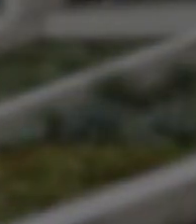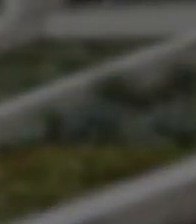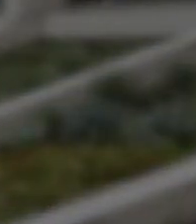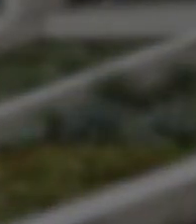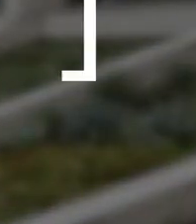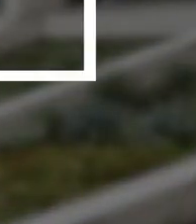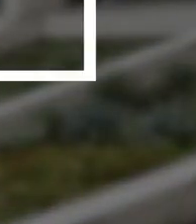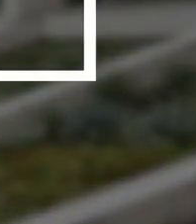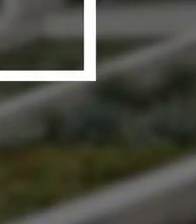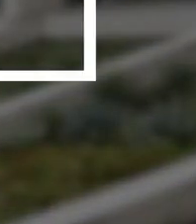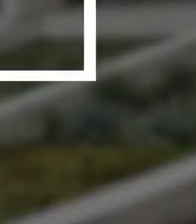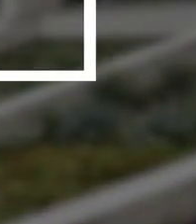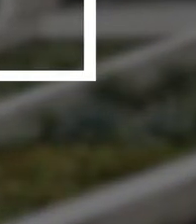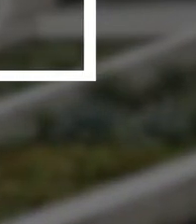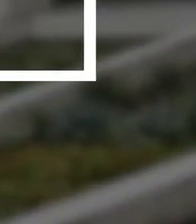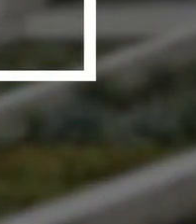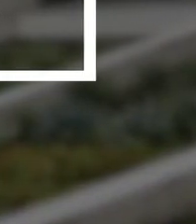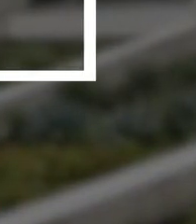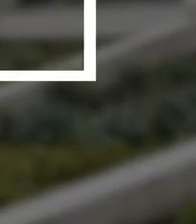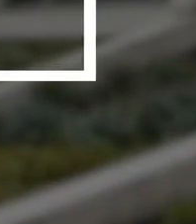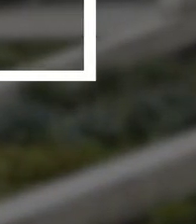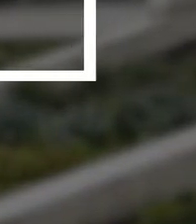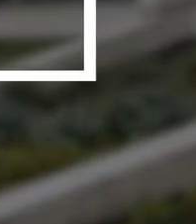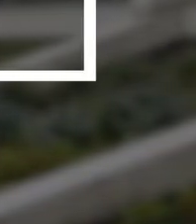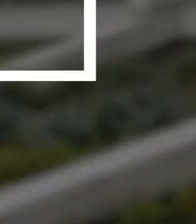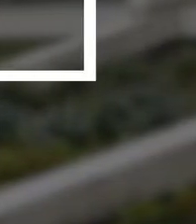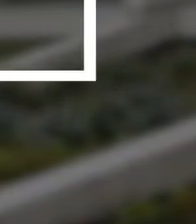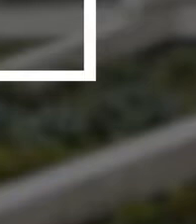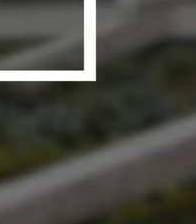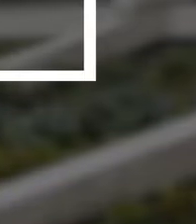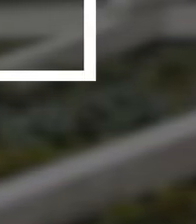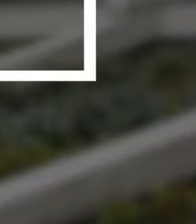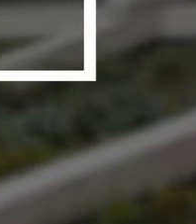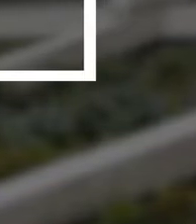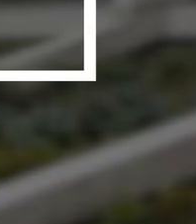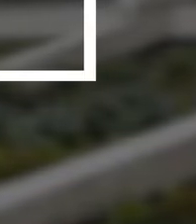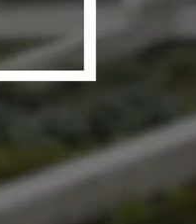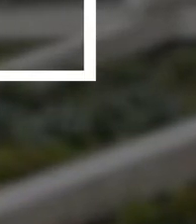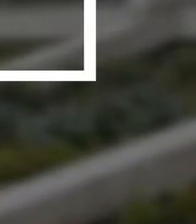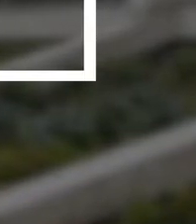20 preguntas con el senador Germán Martínez, Grupo Parlamentario Plural.